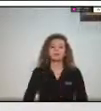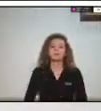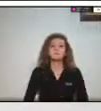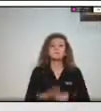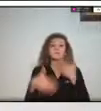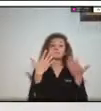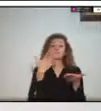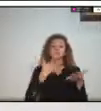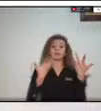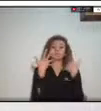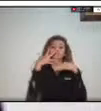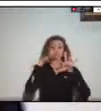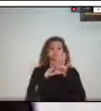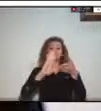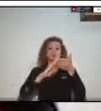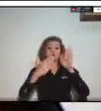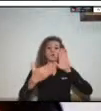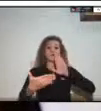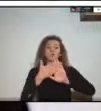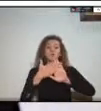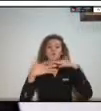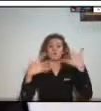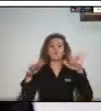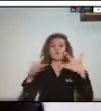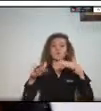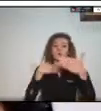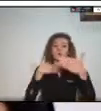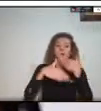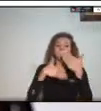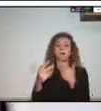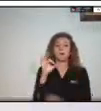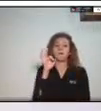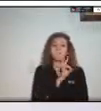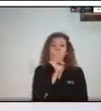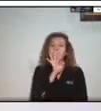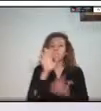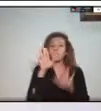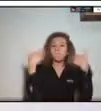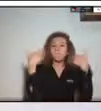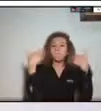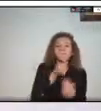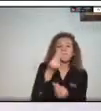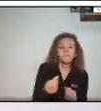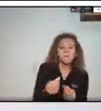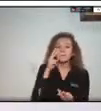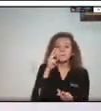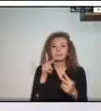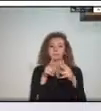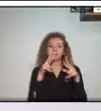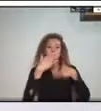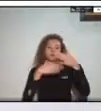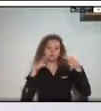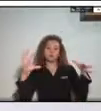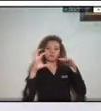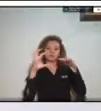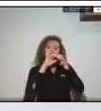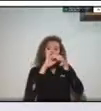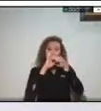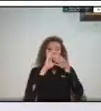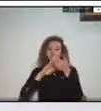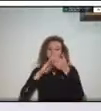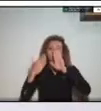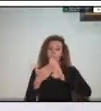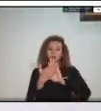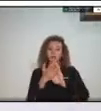cómo pasa en Villavicencio el arquitecto Franco cómo hace esta vinculación de la comunidad en todo este proceso de respuesta